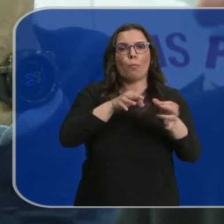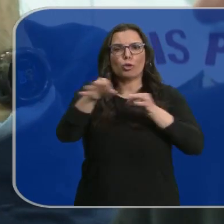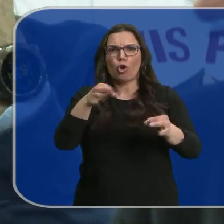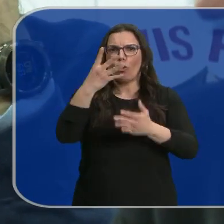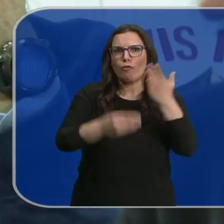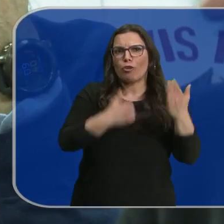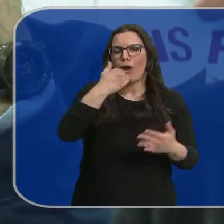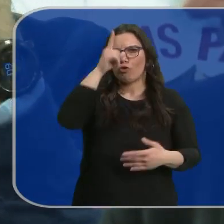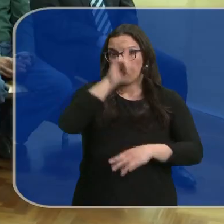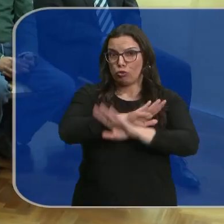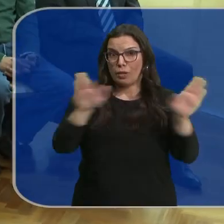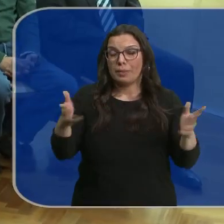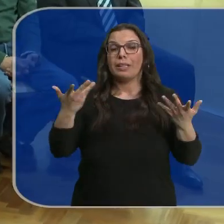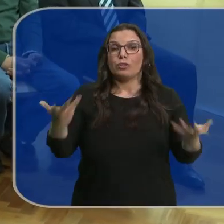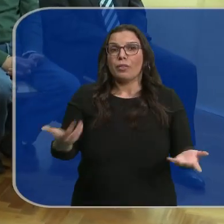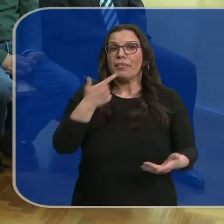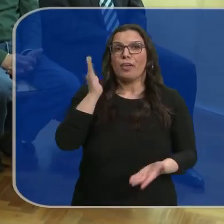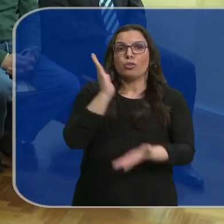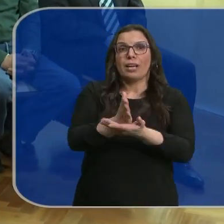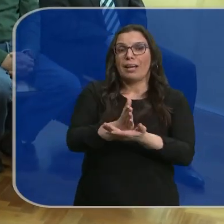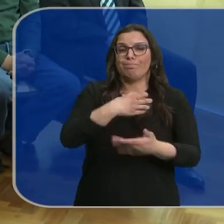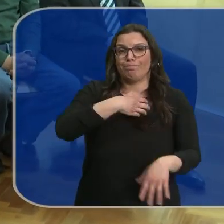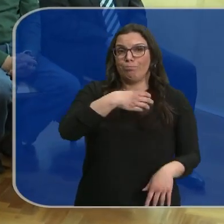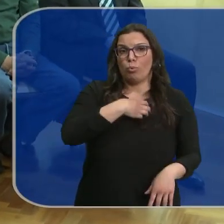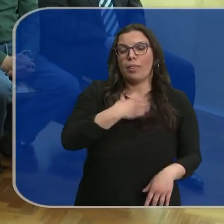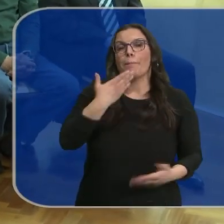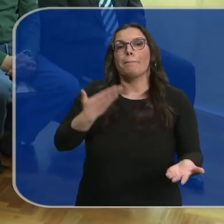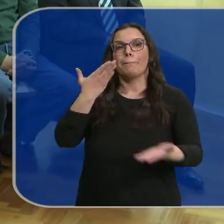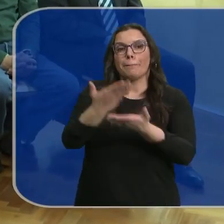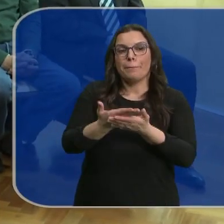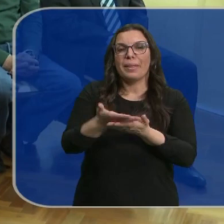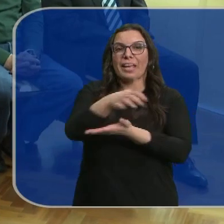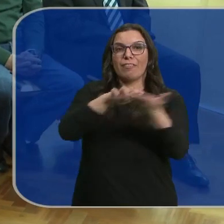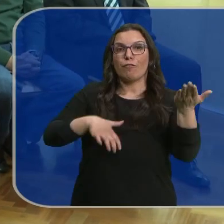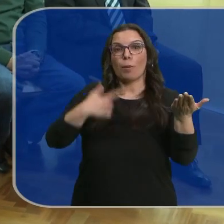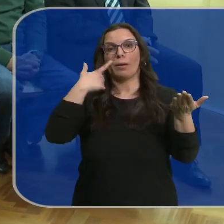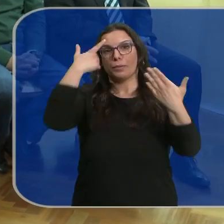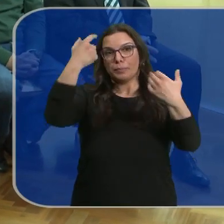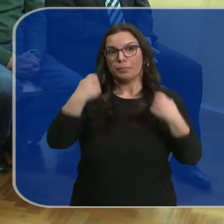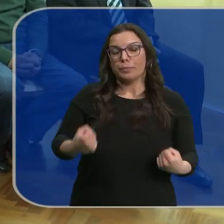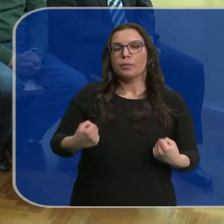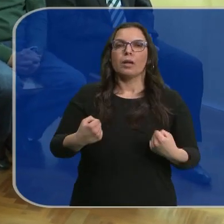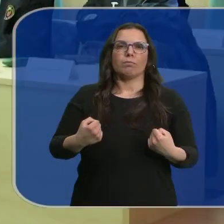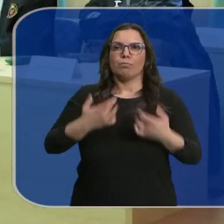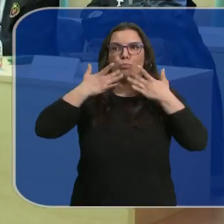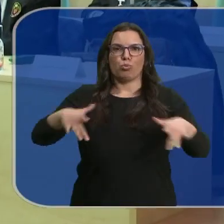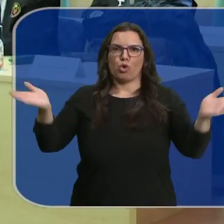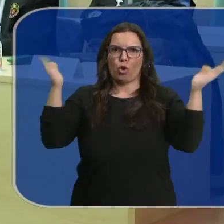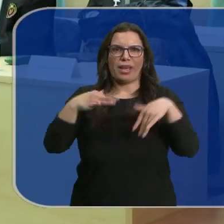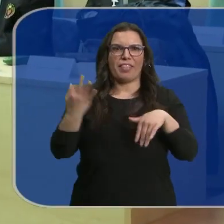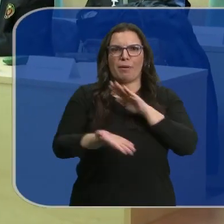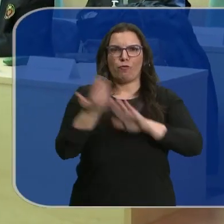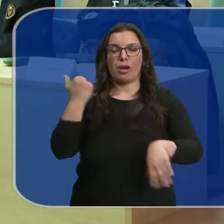protocolos de seguridad. Por eso dicen que no cabe una condena penal y piden que se retire el informe del perito judicial porque creen que no fue objetivo.